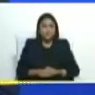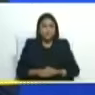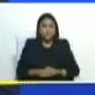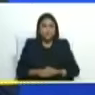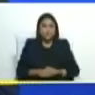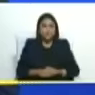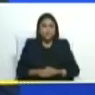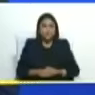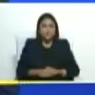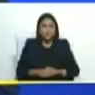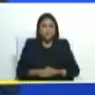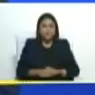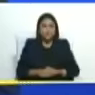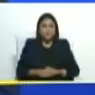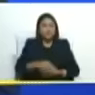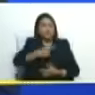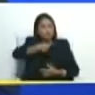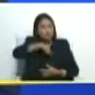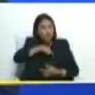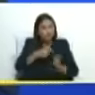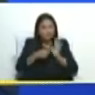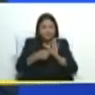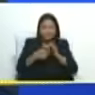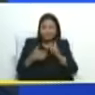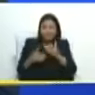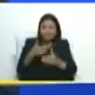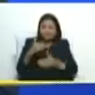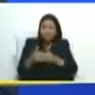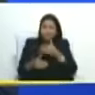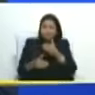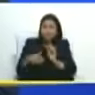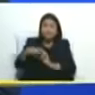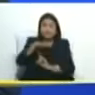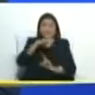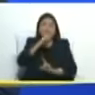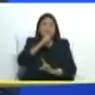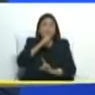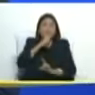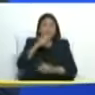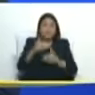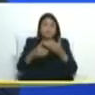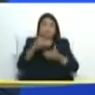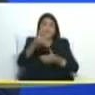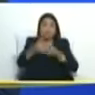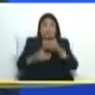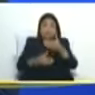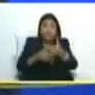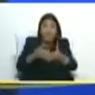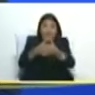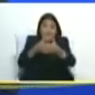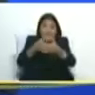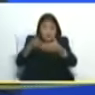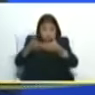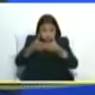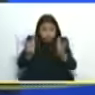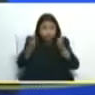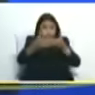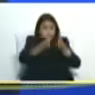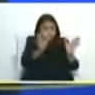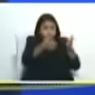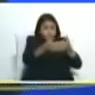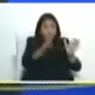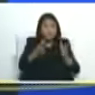Hemos estado superando pruebas que la vida nos ha puesto y hemos logrado consolidar